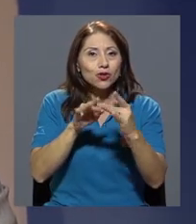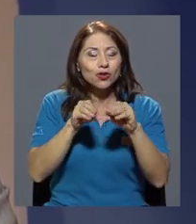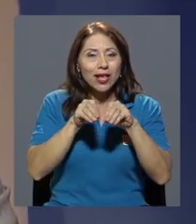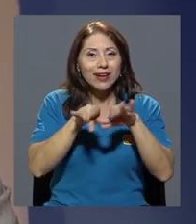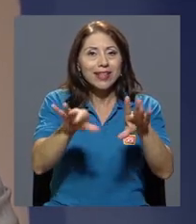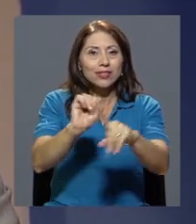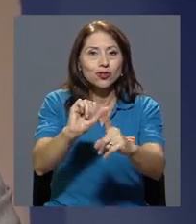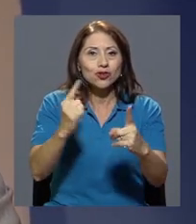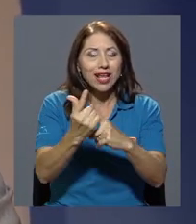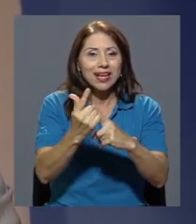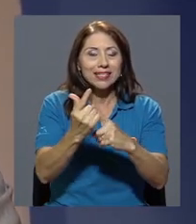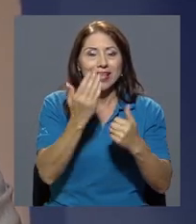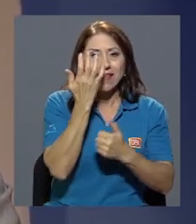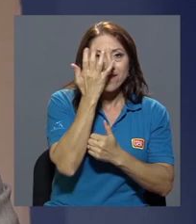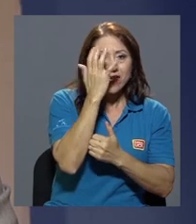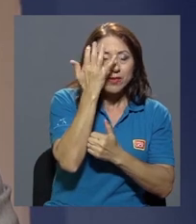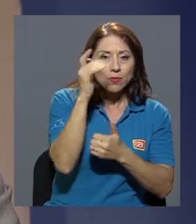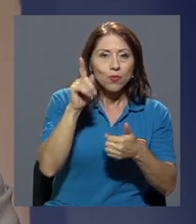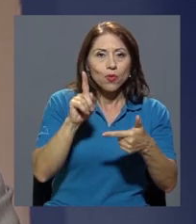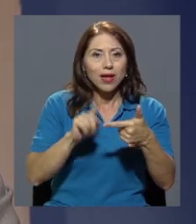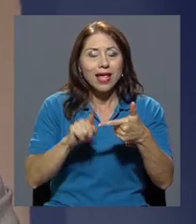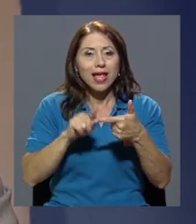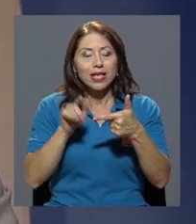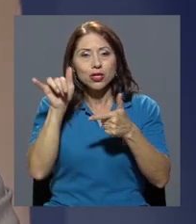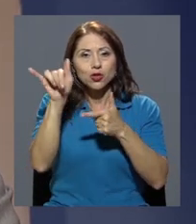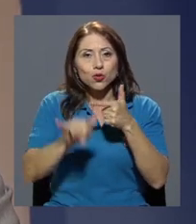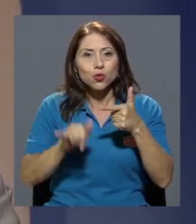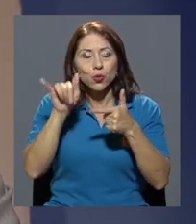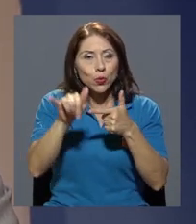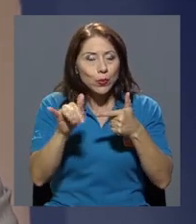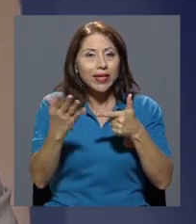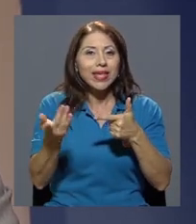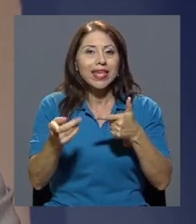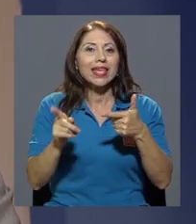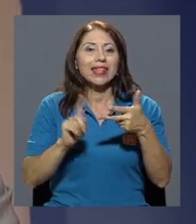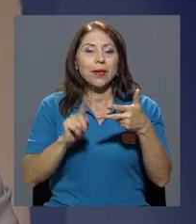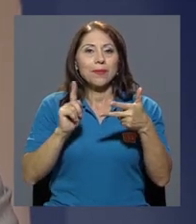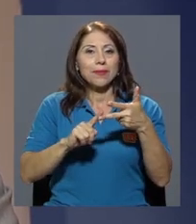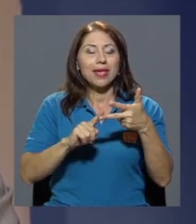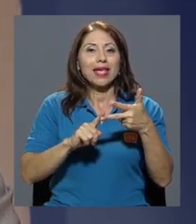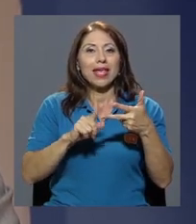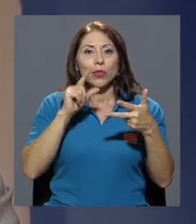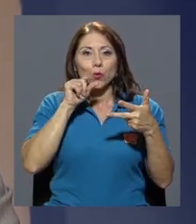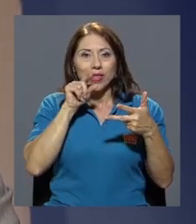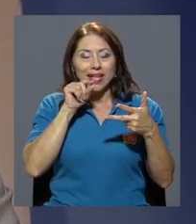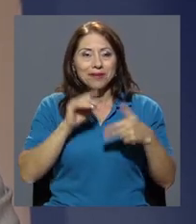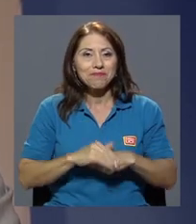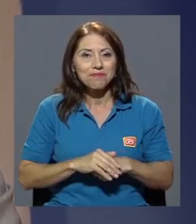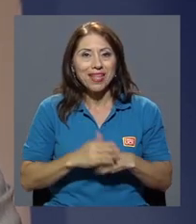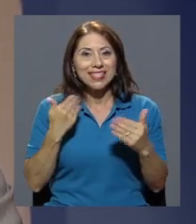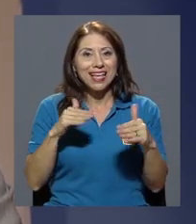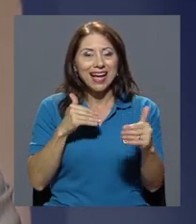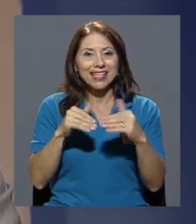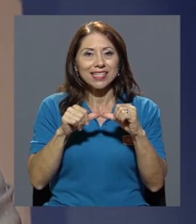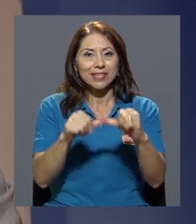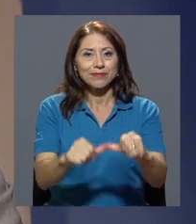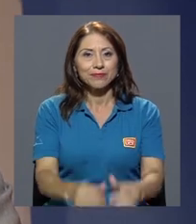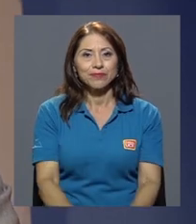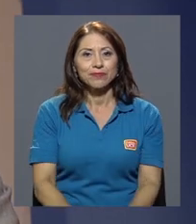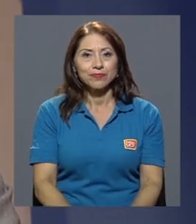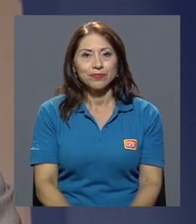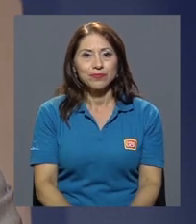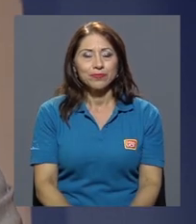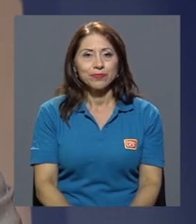canales sociales, nuestra cuenta de Facebook, nuestra cuenta de YouTube, por supuesto, y también nuestra cuenta de Twitter. Ya casi